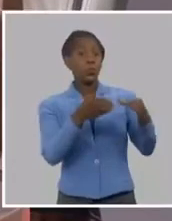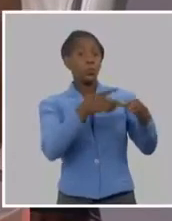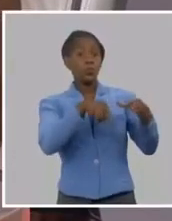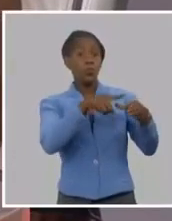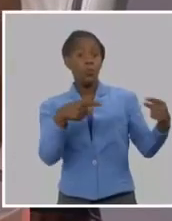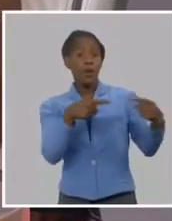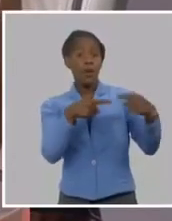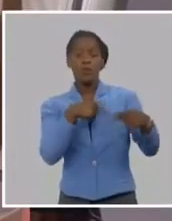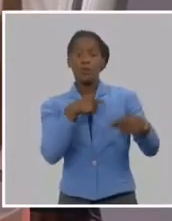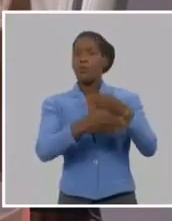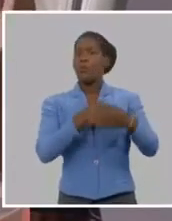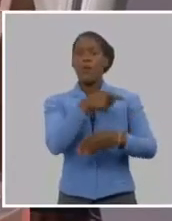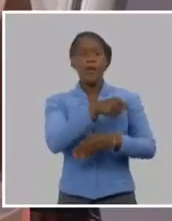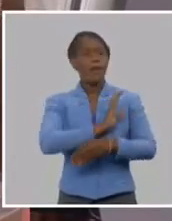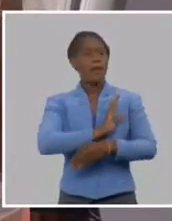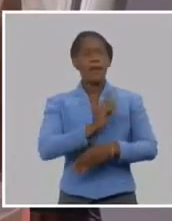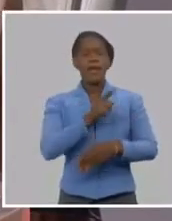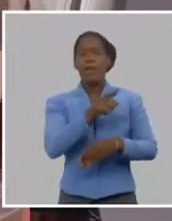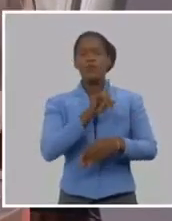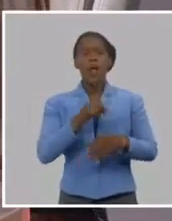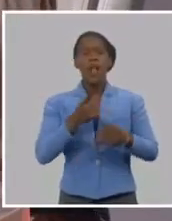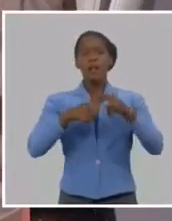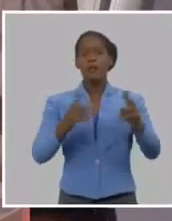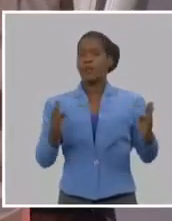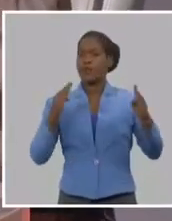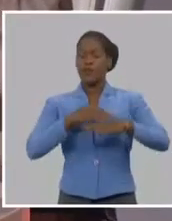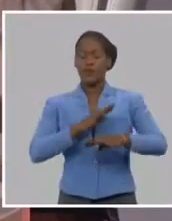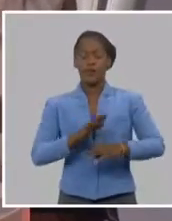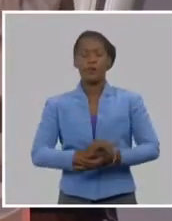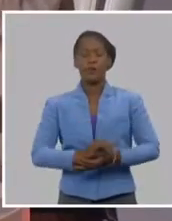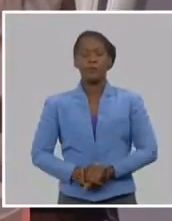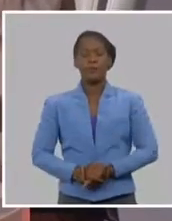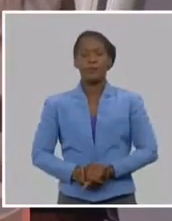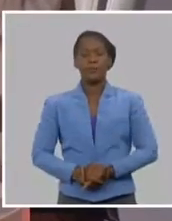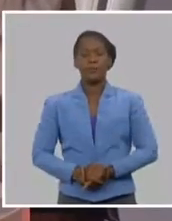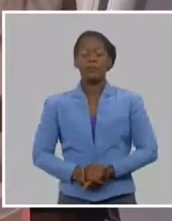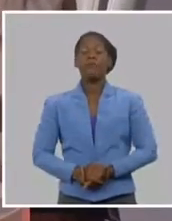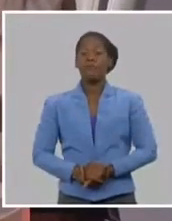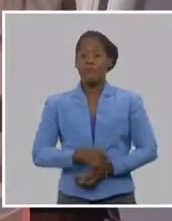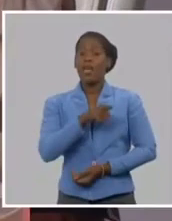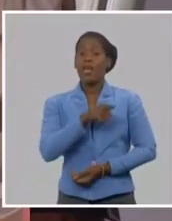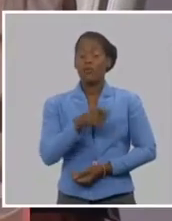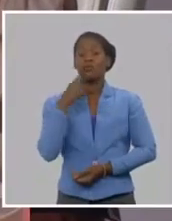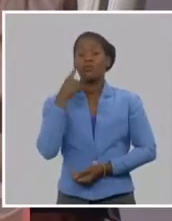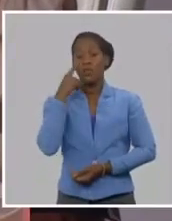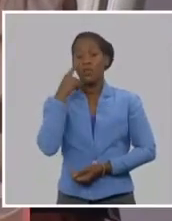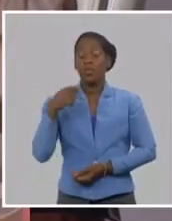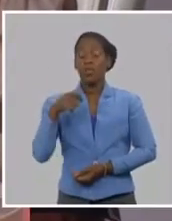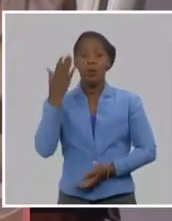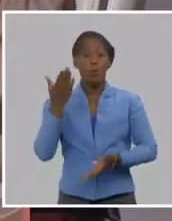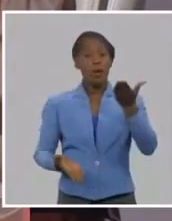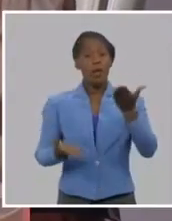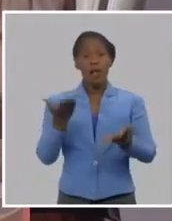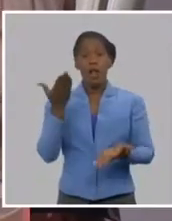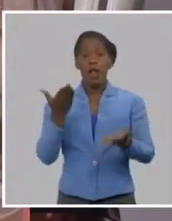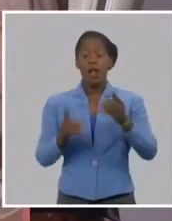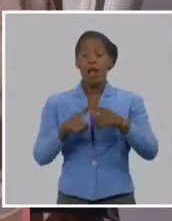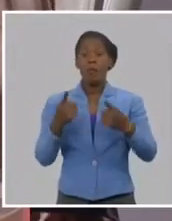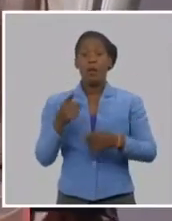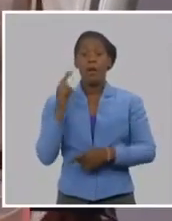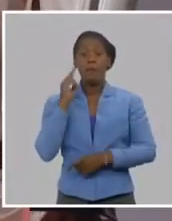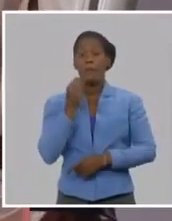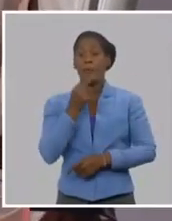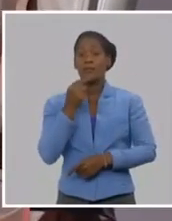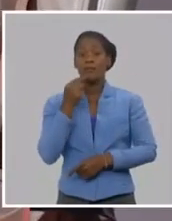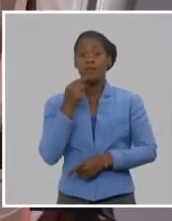cuales hay que hacer la revolución. Después para todos. Yo creo que eso es una diferencia que hay que tener, porque Martí no era en modo